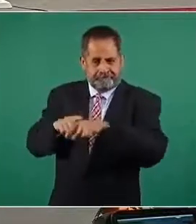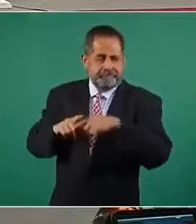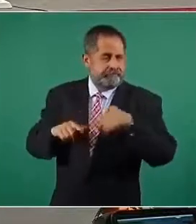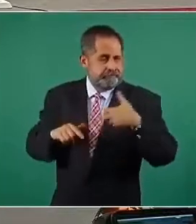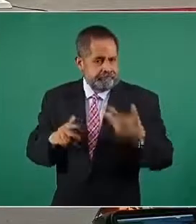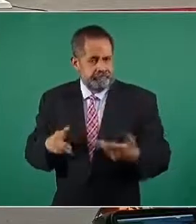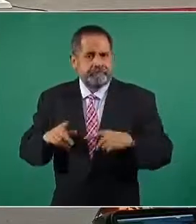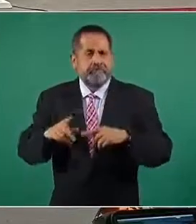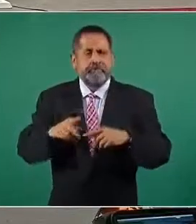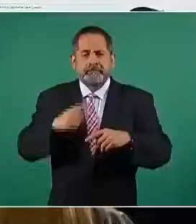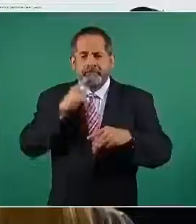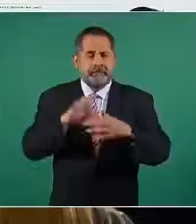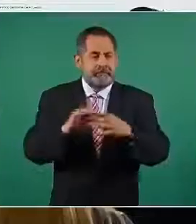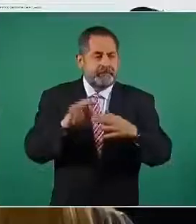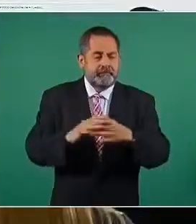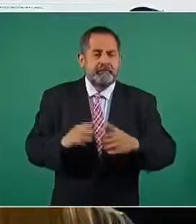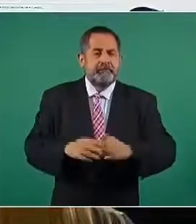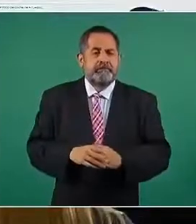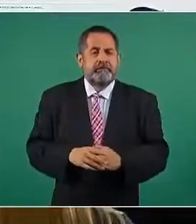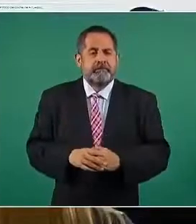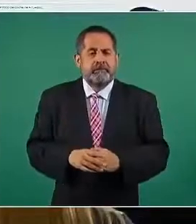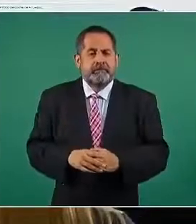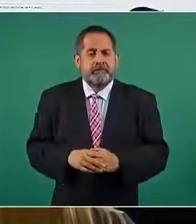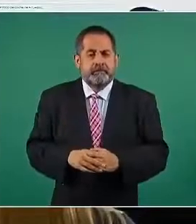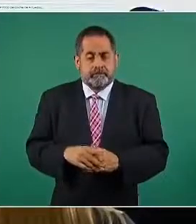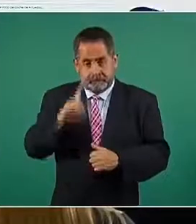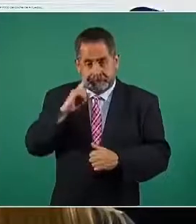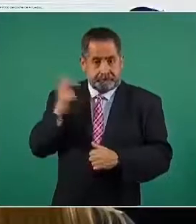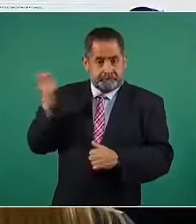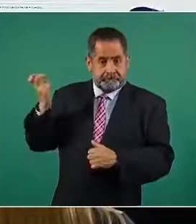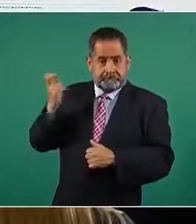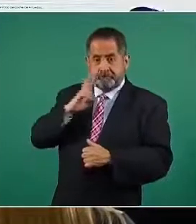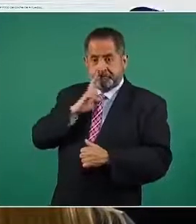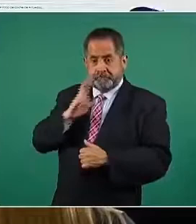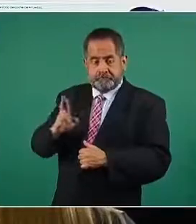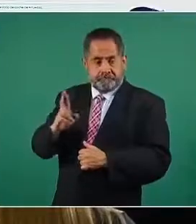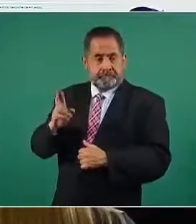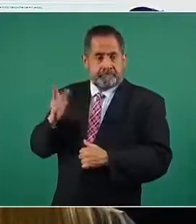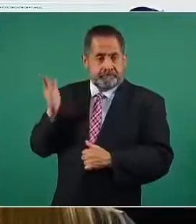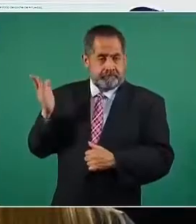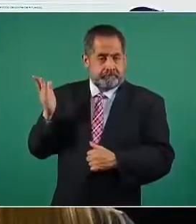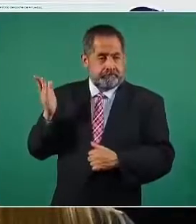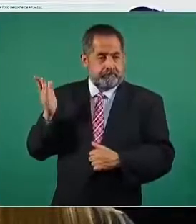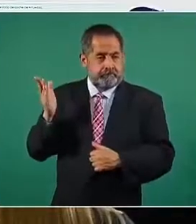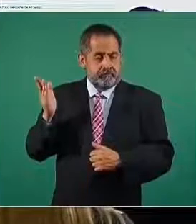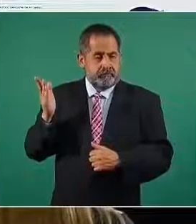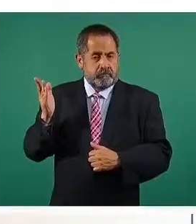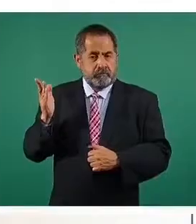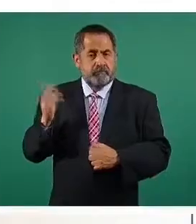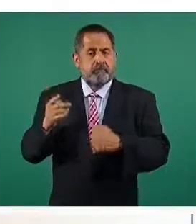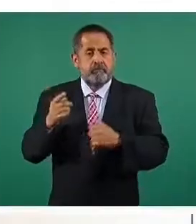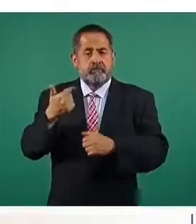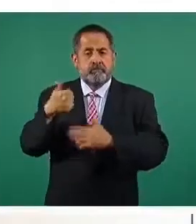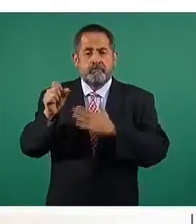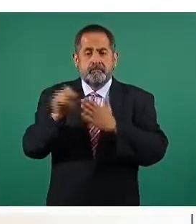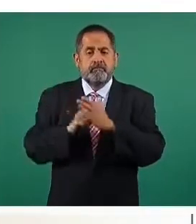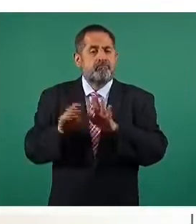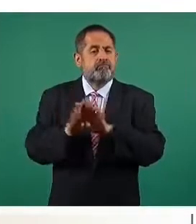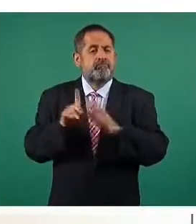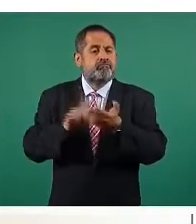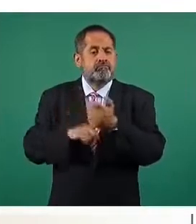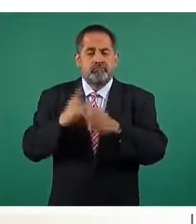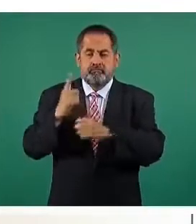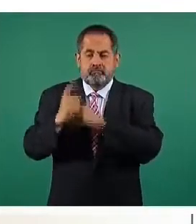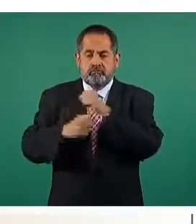queremos decir que este es el reporte de este primer semestre con respecto